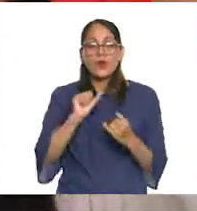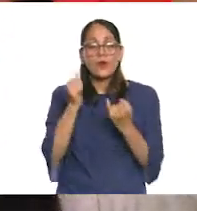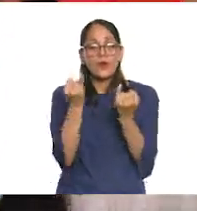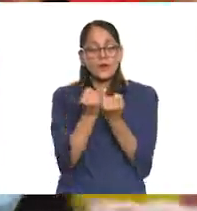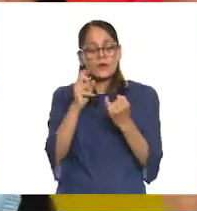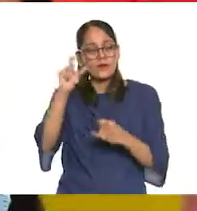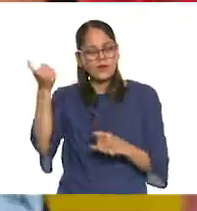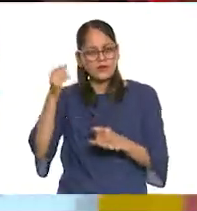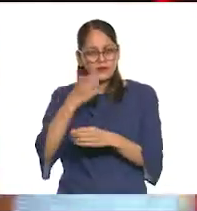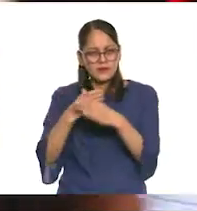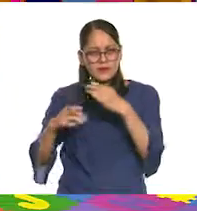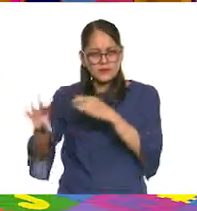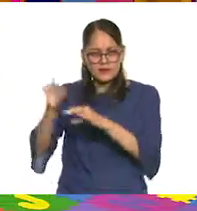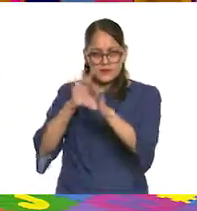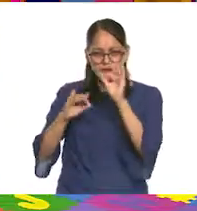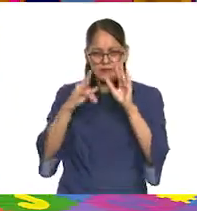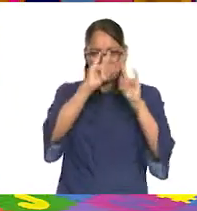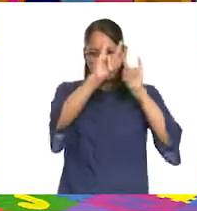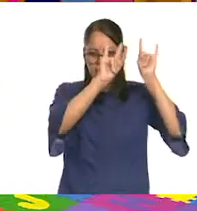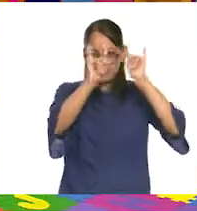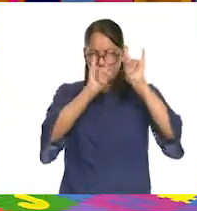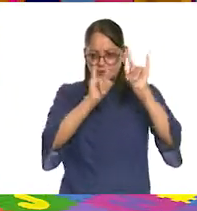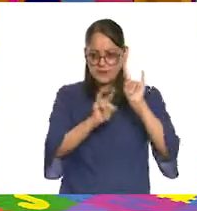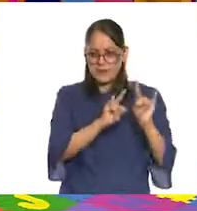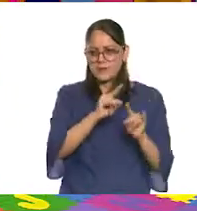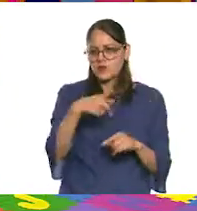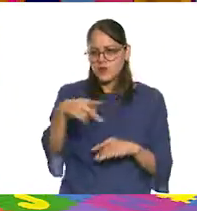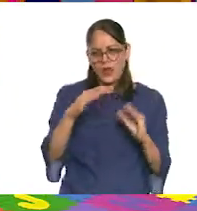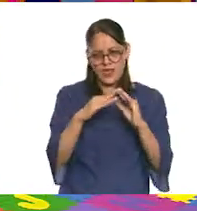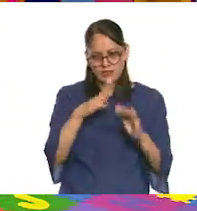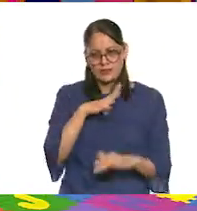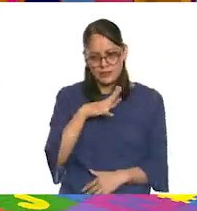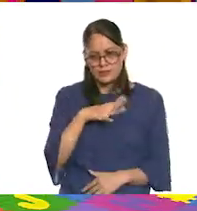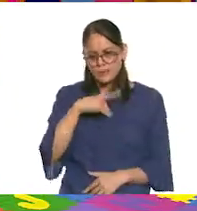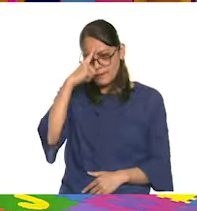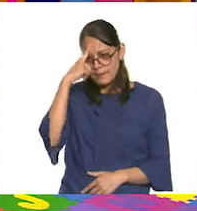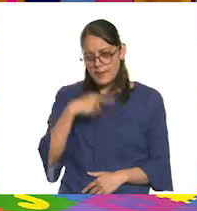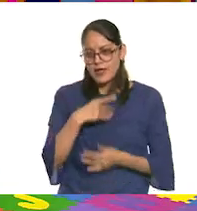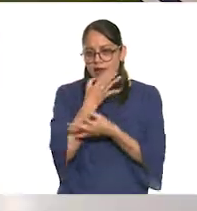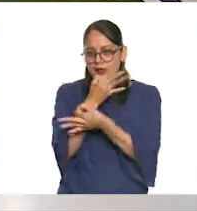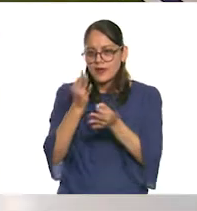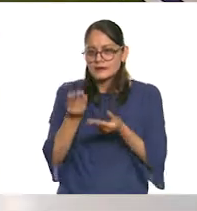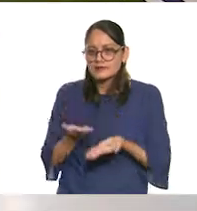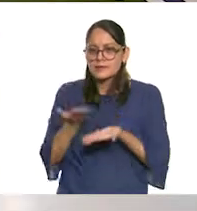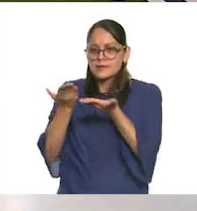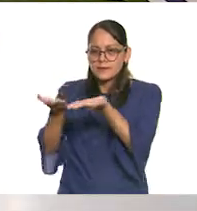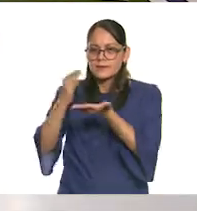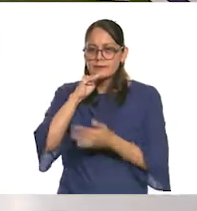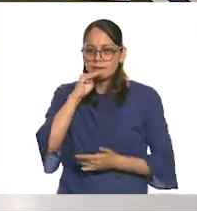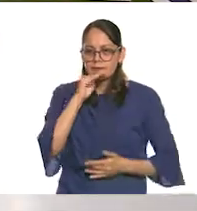elemento que ustedes tengan en casa que pueda ser parte de este mensaje para sus mamás.